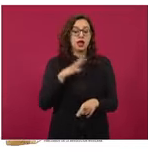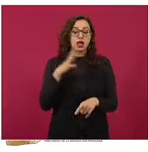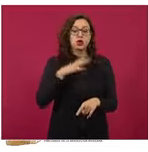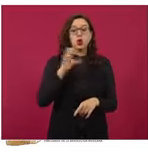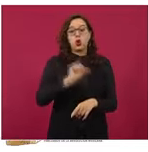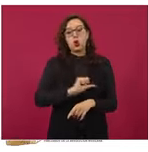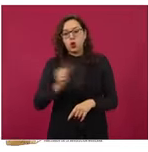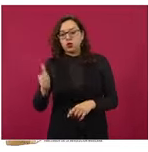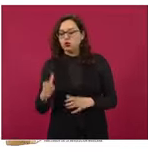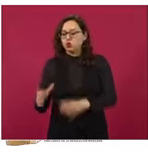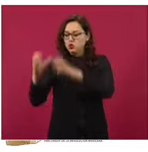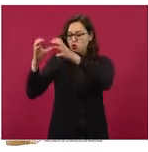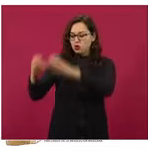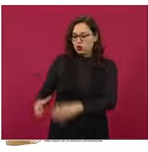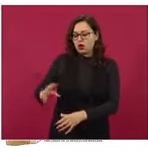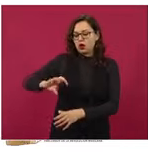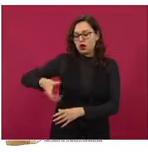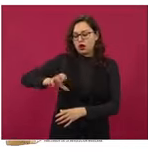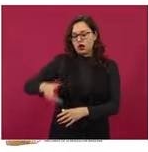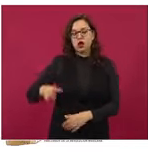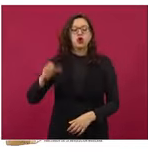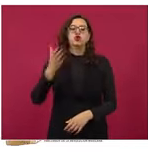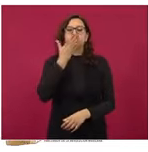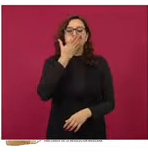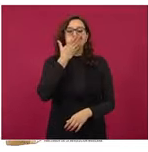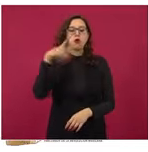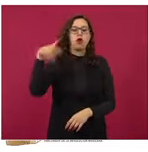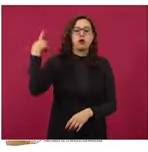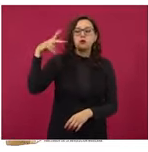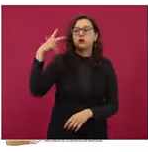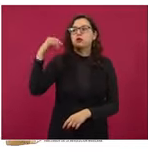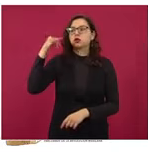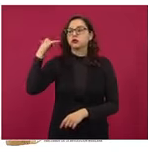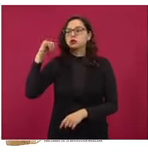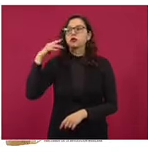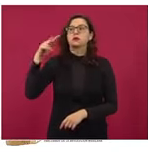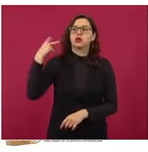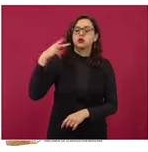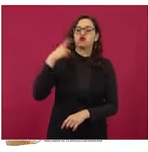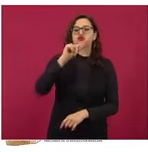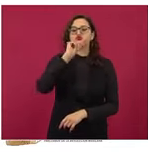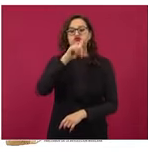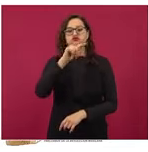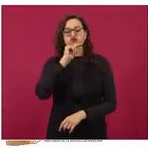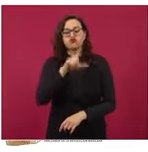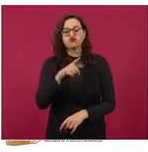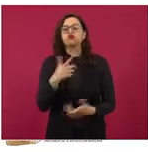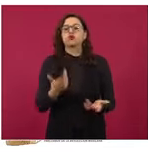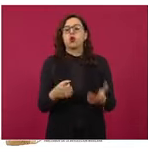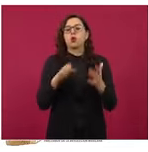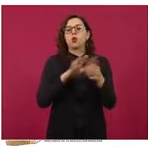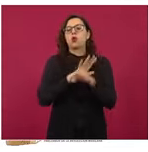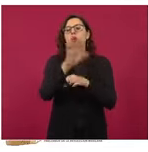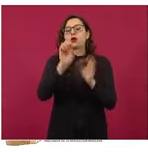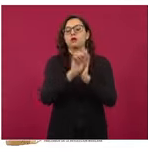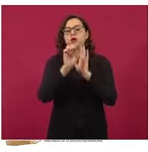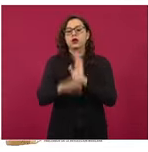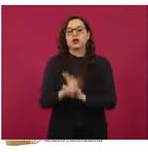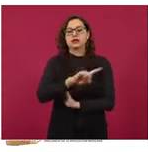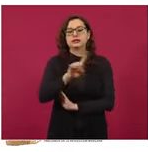cilindros de gas en Sonora, en Puebla, en Yucatán, en Oaxaca, en Veracruz, en Jalisco. Un ejemplo, Sagagás, en